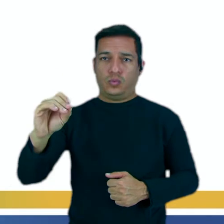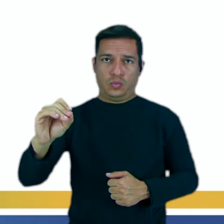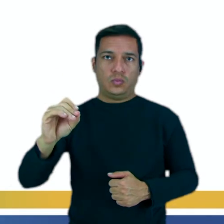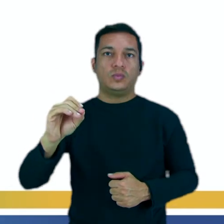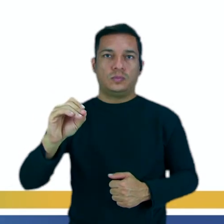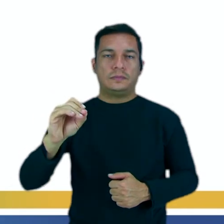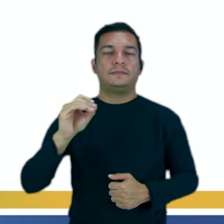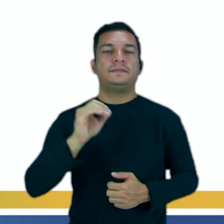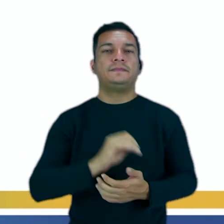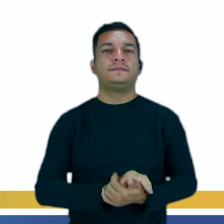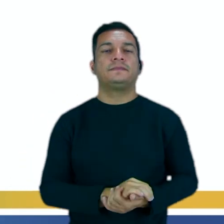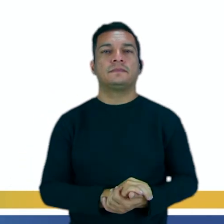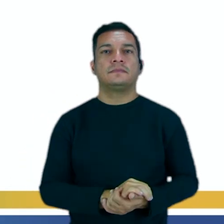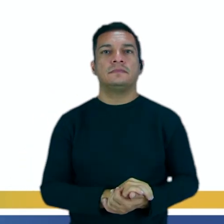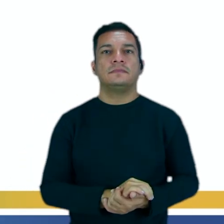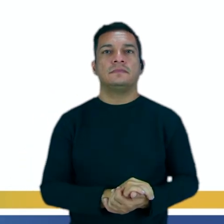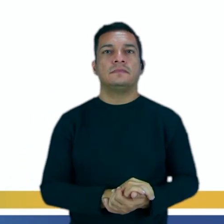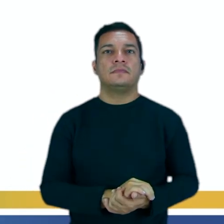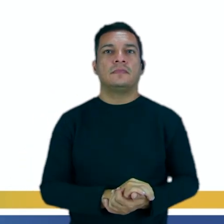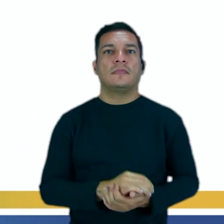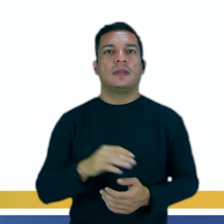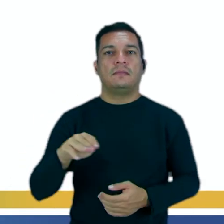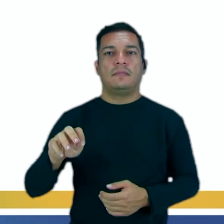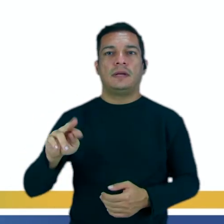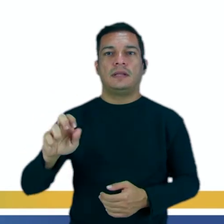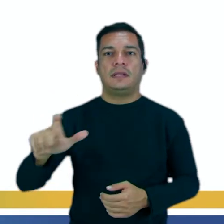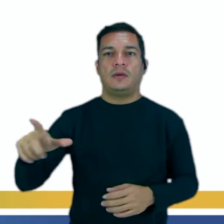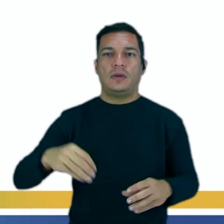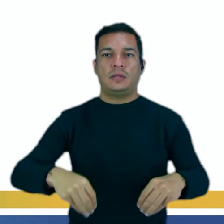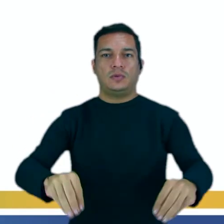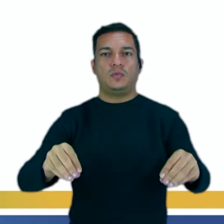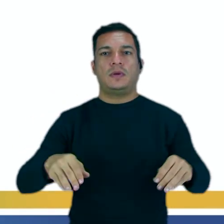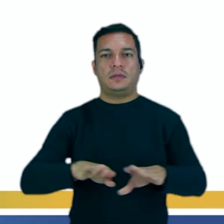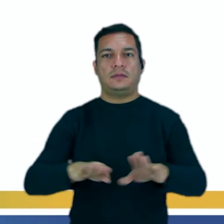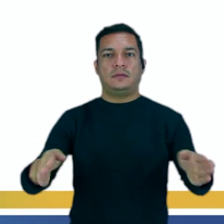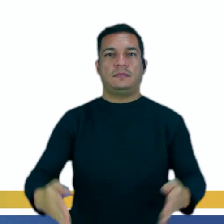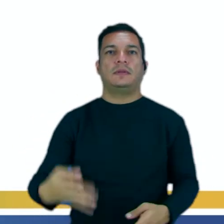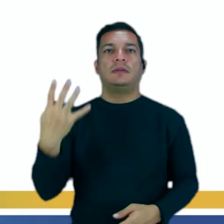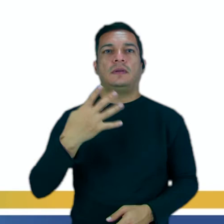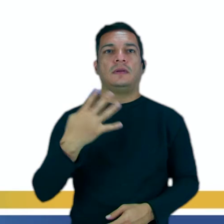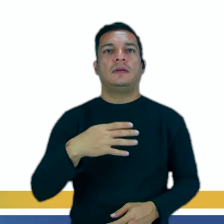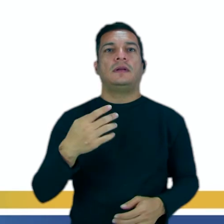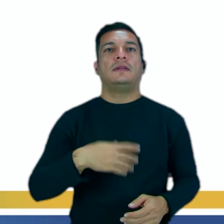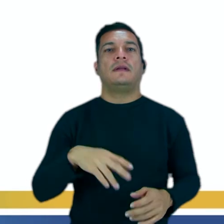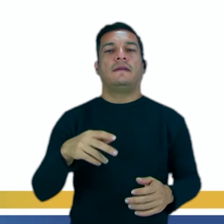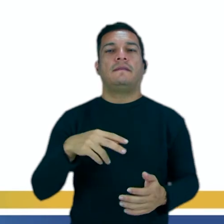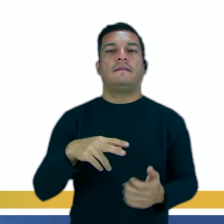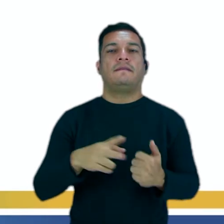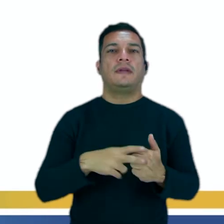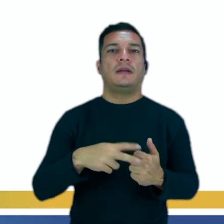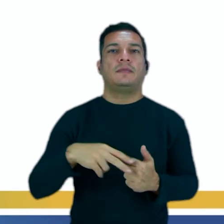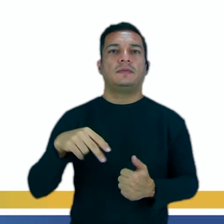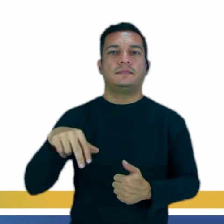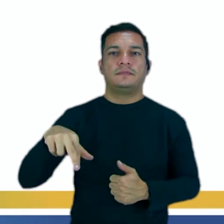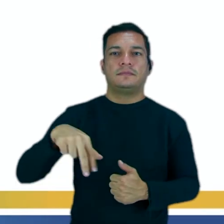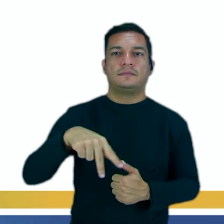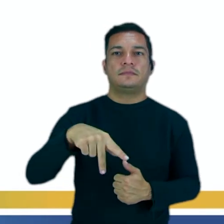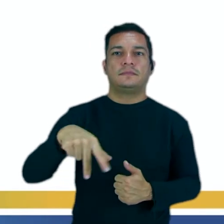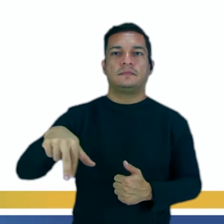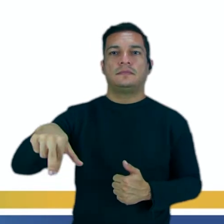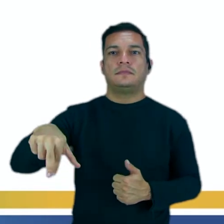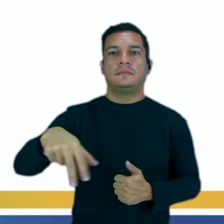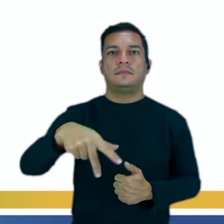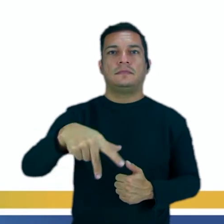mantel, mantel sería, a toalha de mesa, ¿sí? Cuatro, verbo patinar en nosotros, ¿cómo sería?